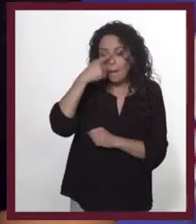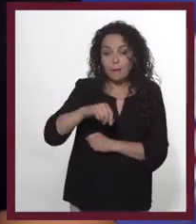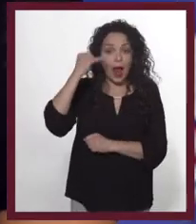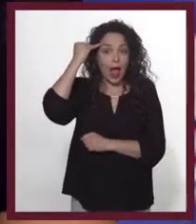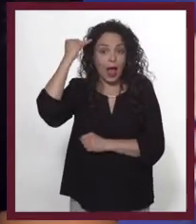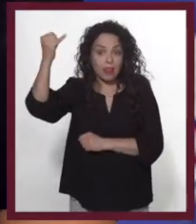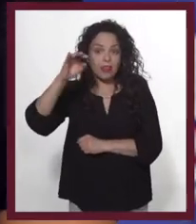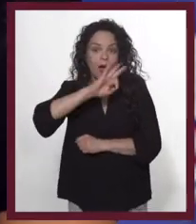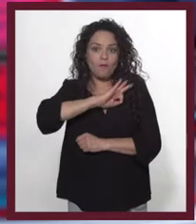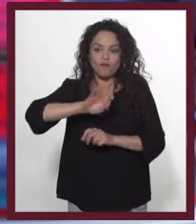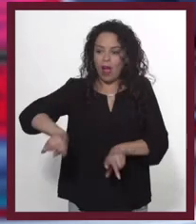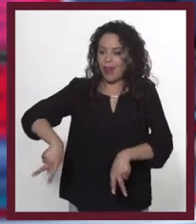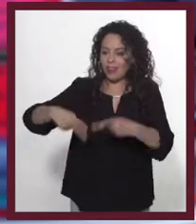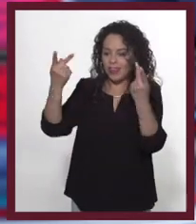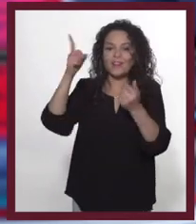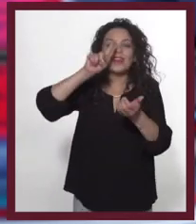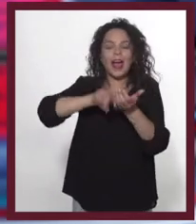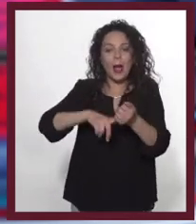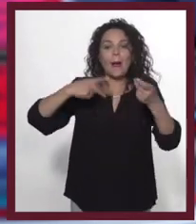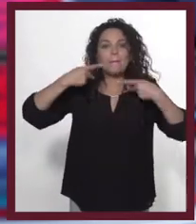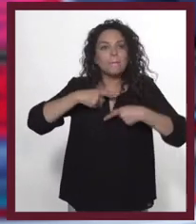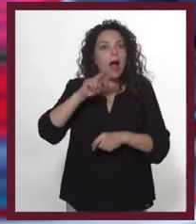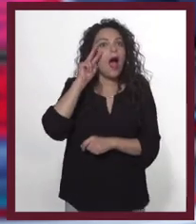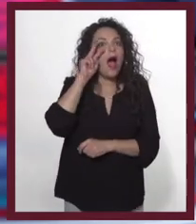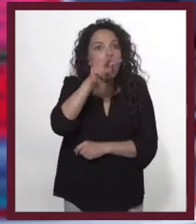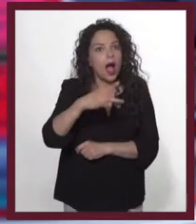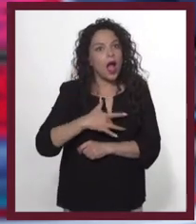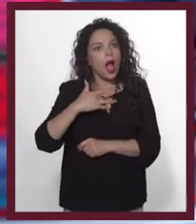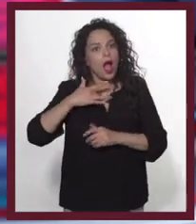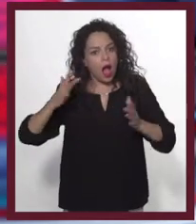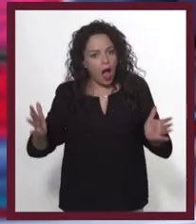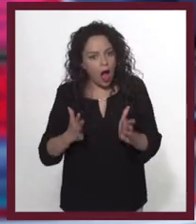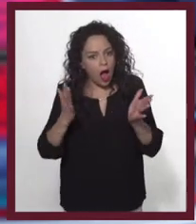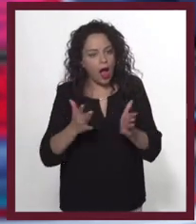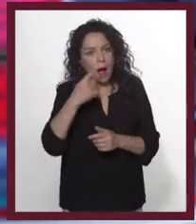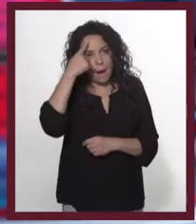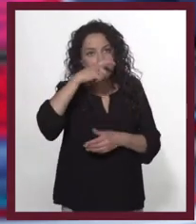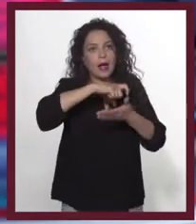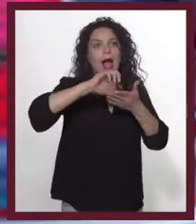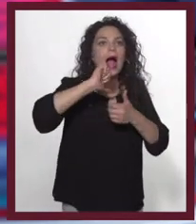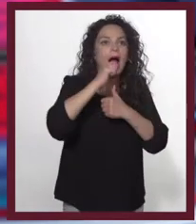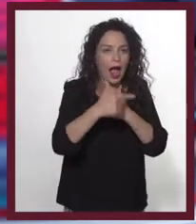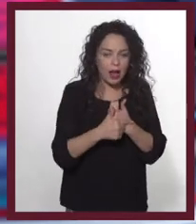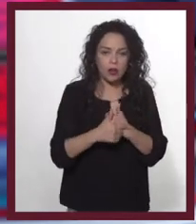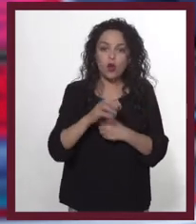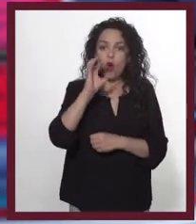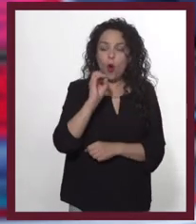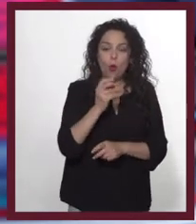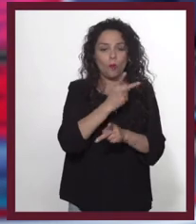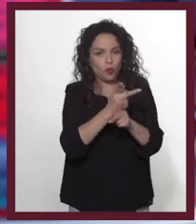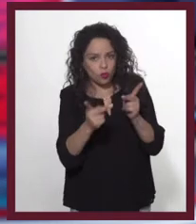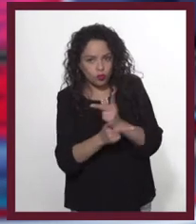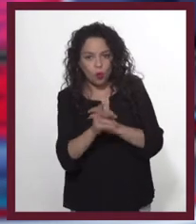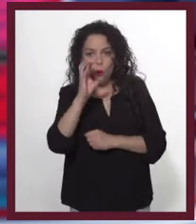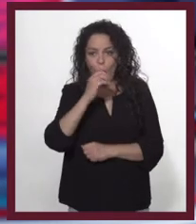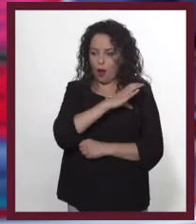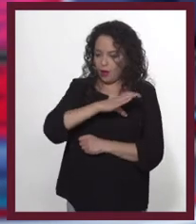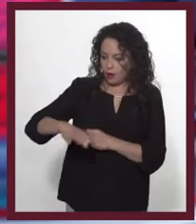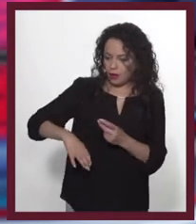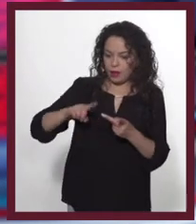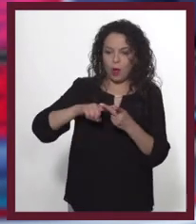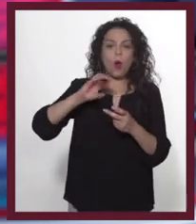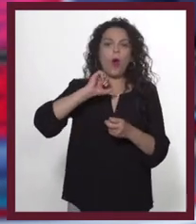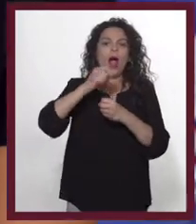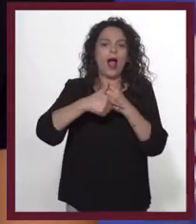comunicación para vender una idea, estimular a alguien para que se decida por algo, un producto, un candidato o una